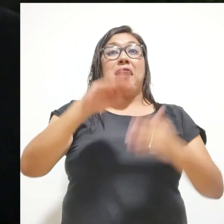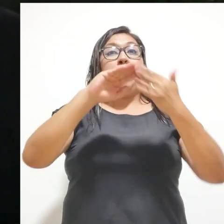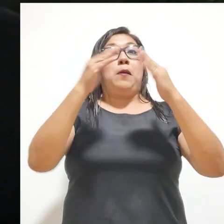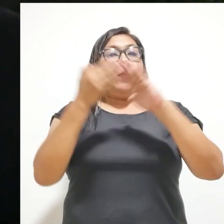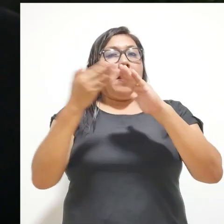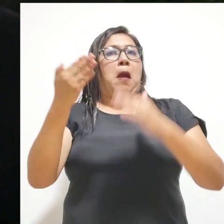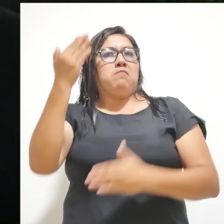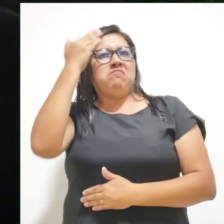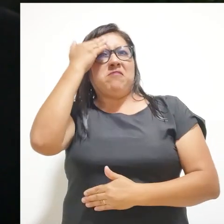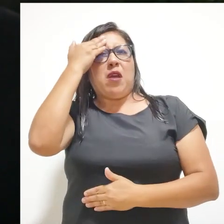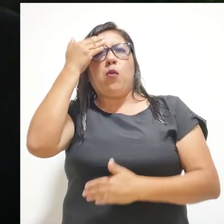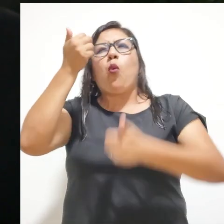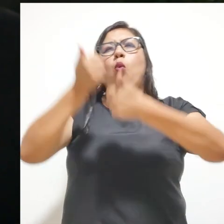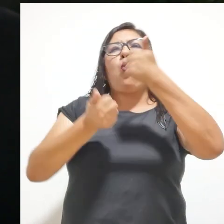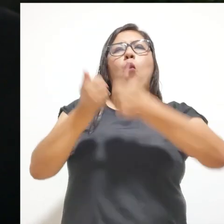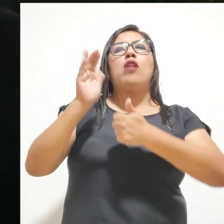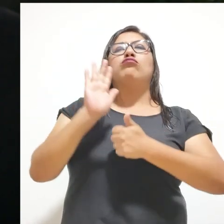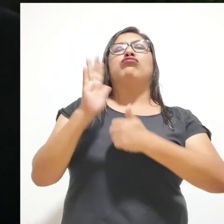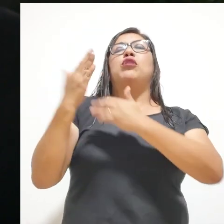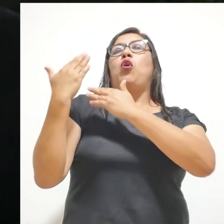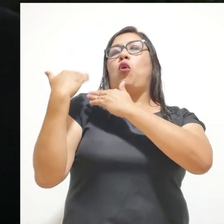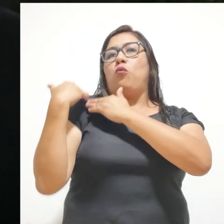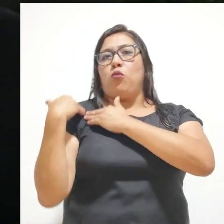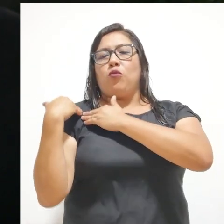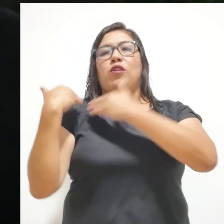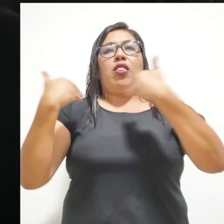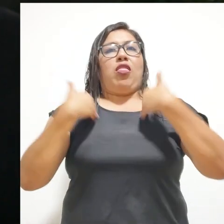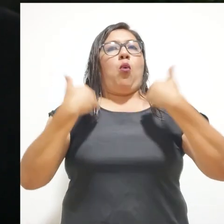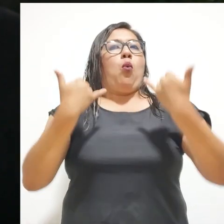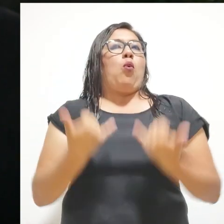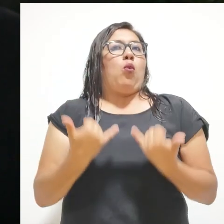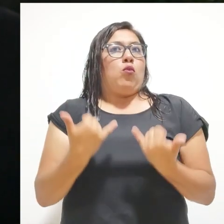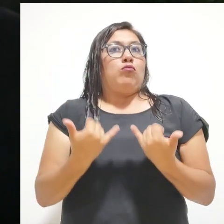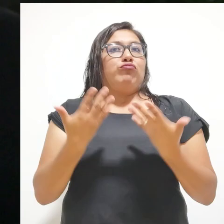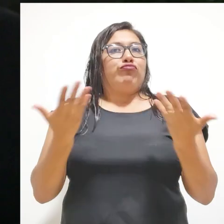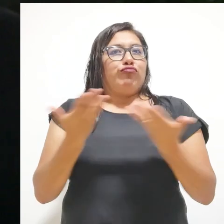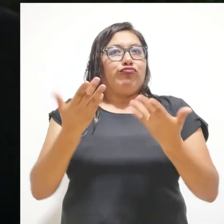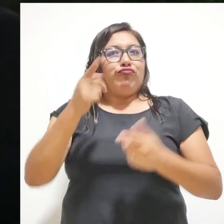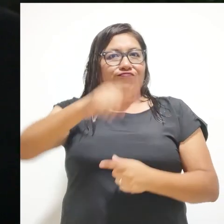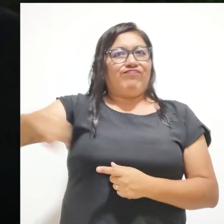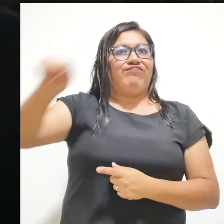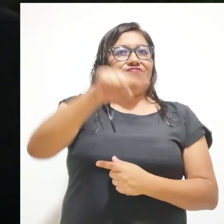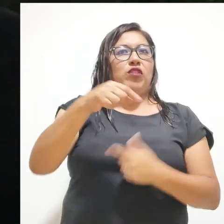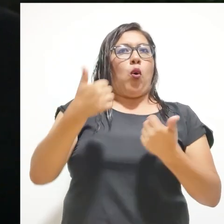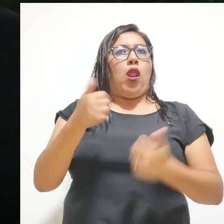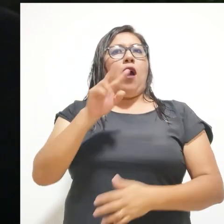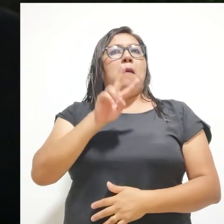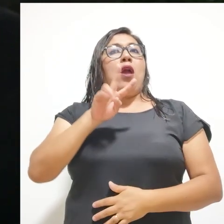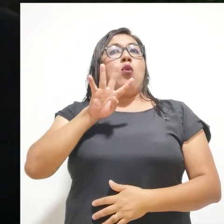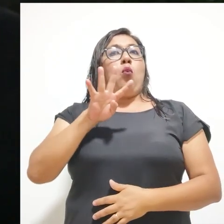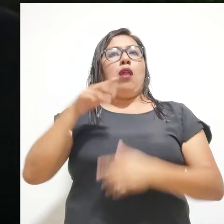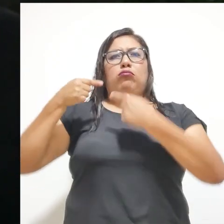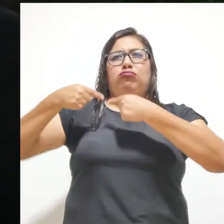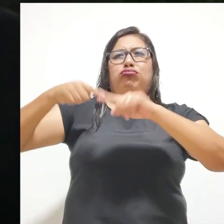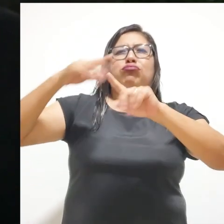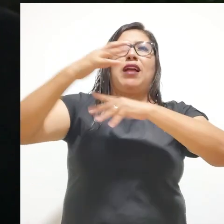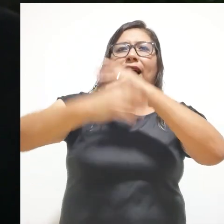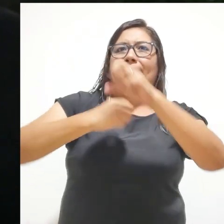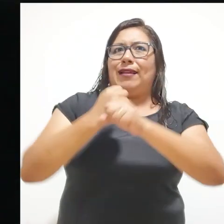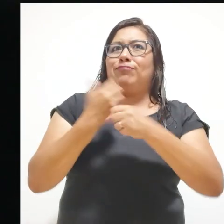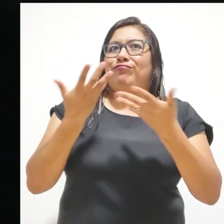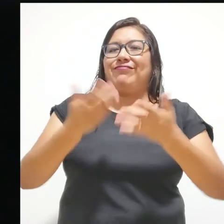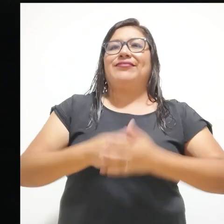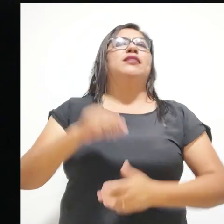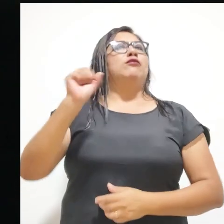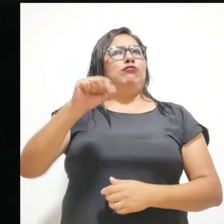sepa cuáles son los compromisos que hoy tenemos para con ellos en estos 24 años, doctor